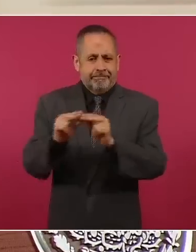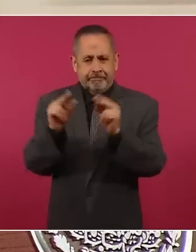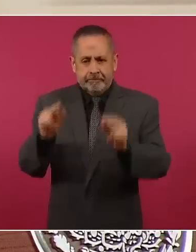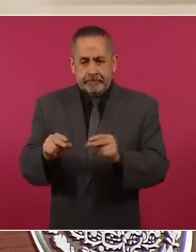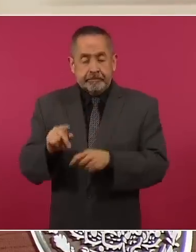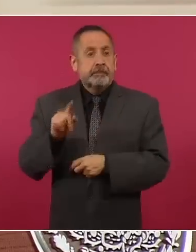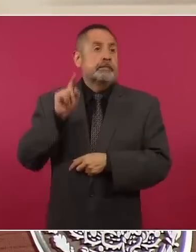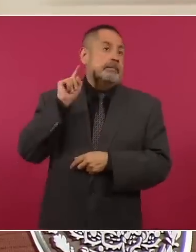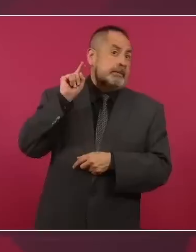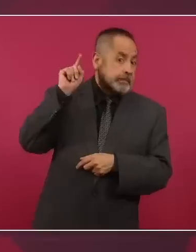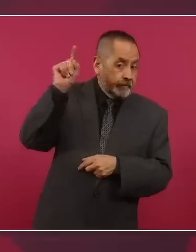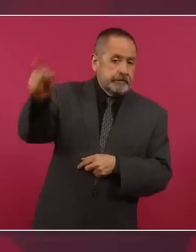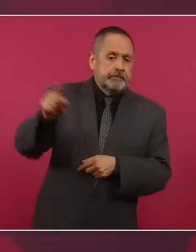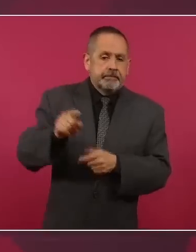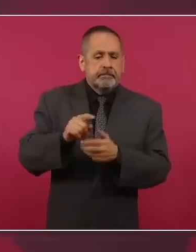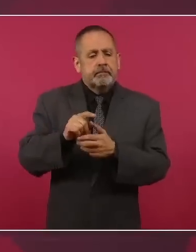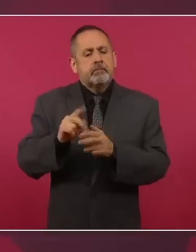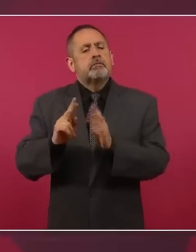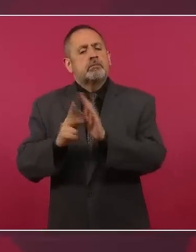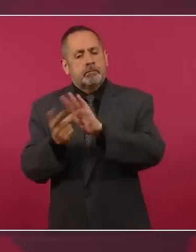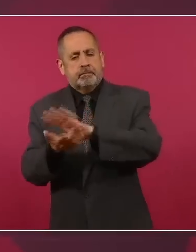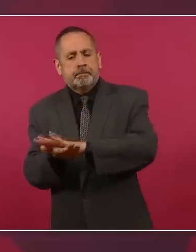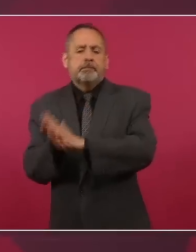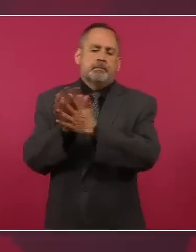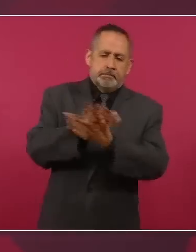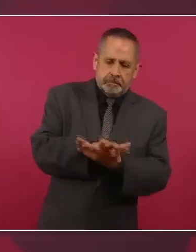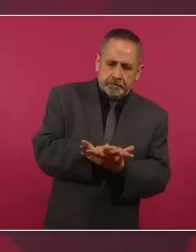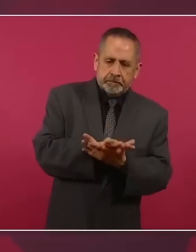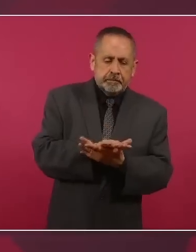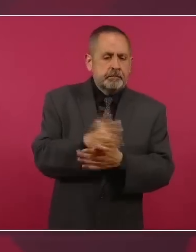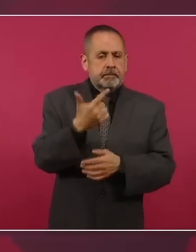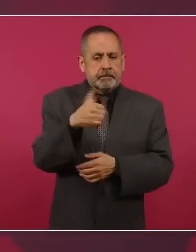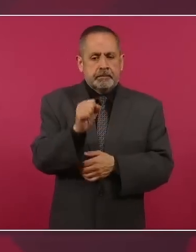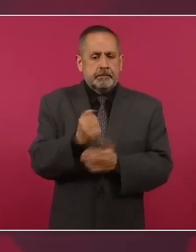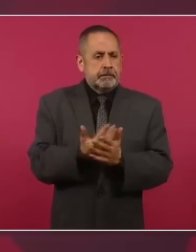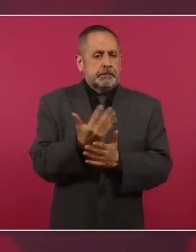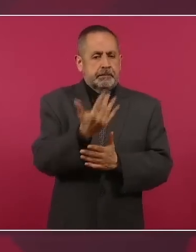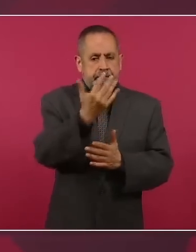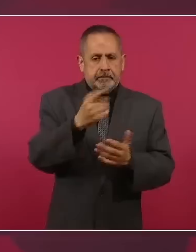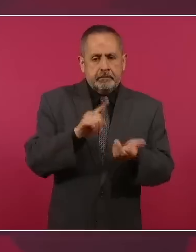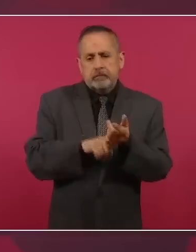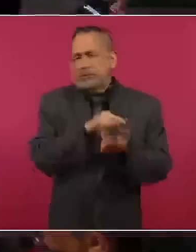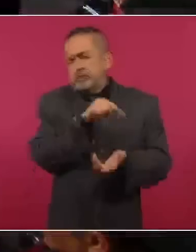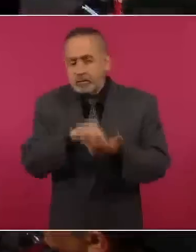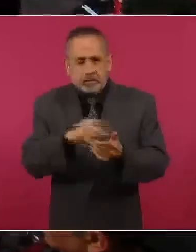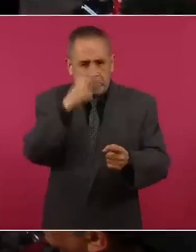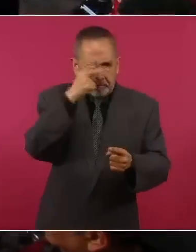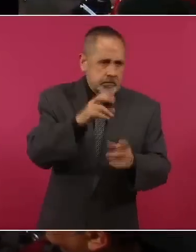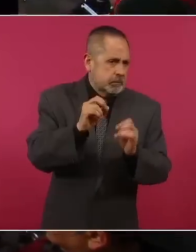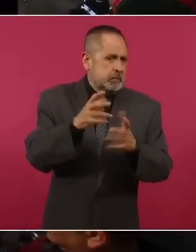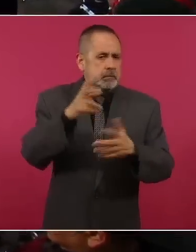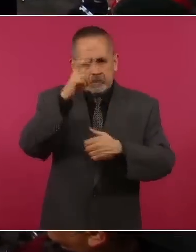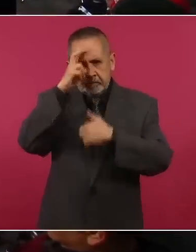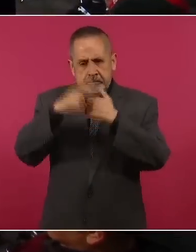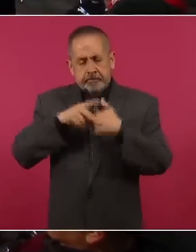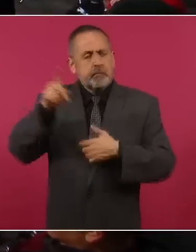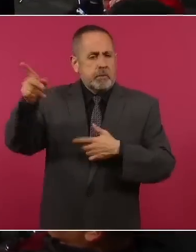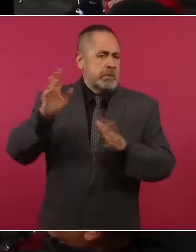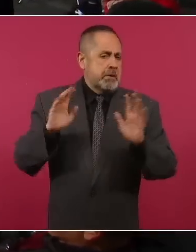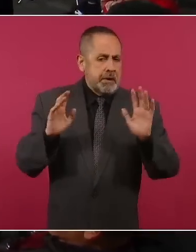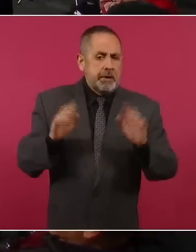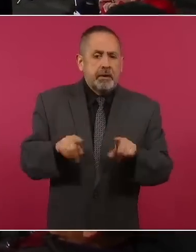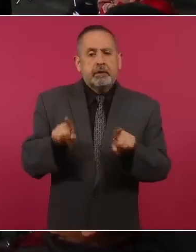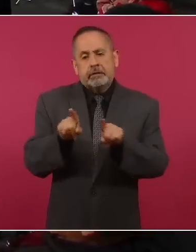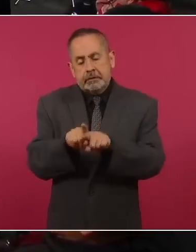regasificarlo. Esto en México o en Europa. Y también